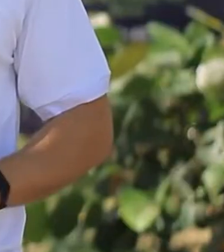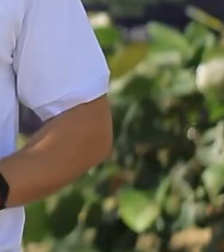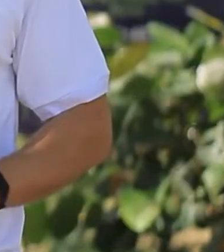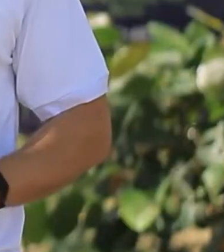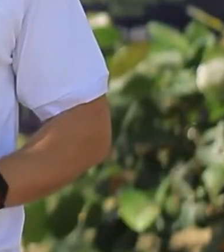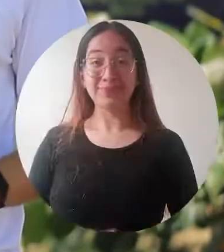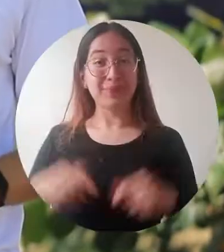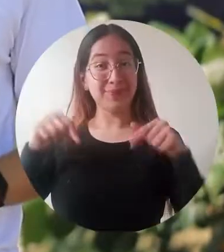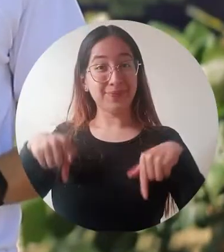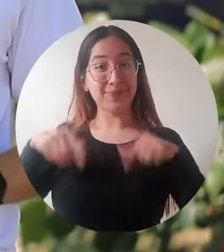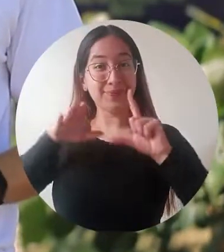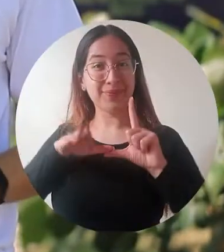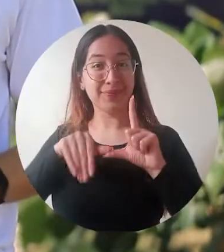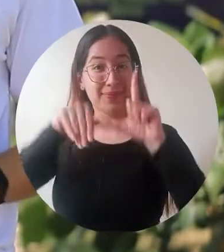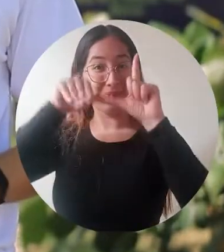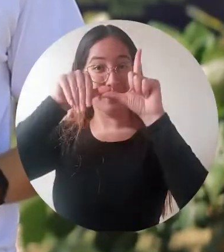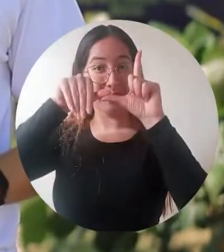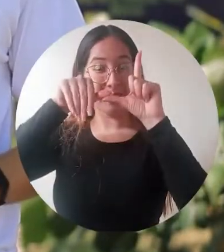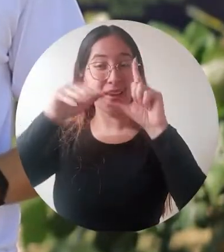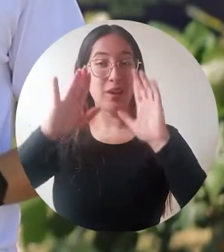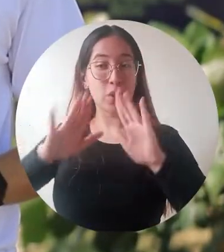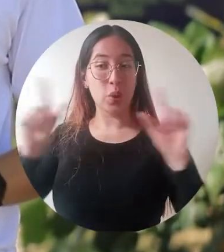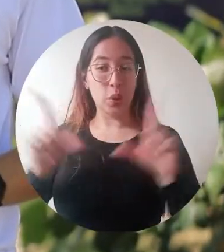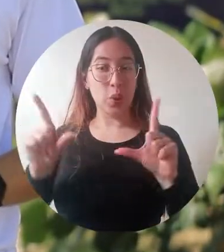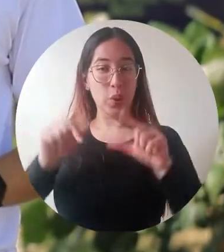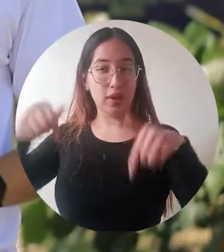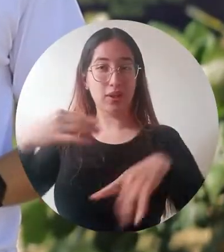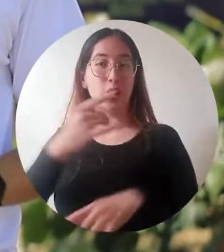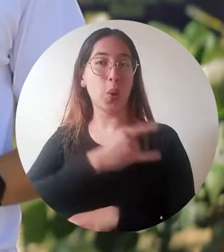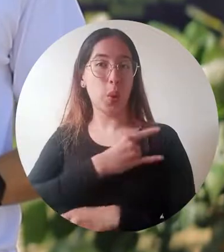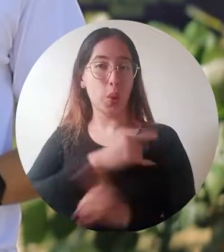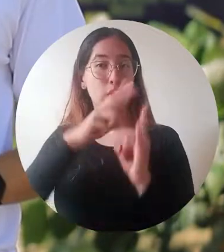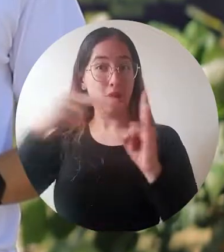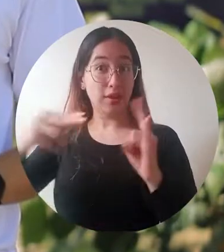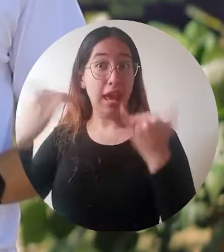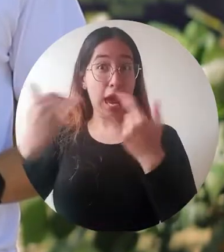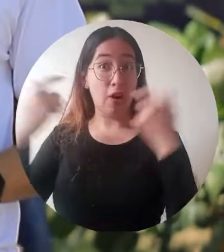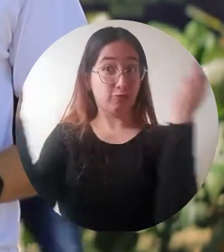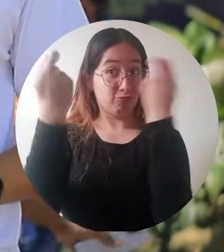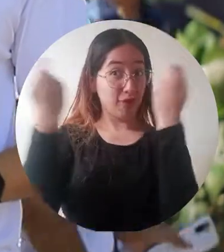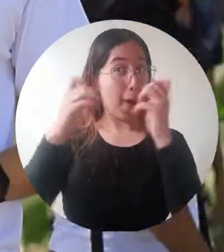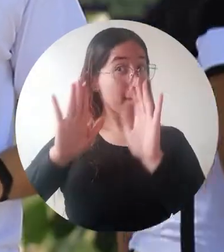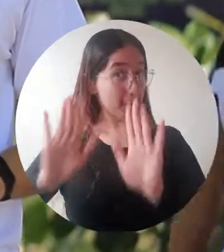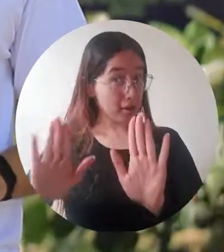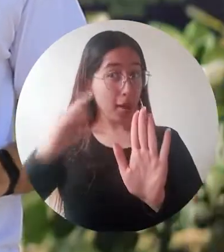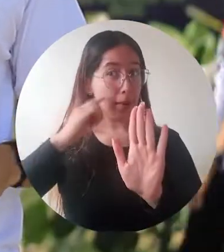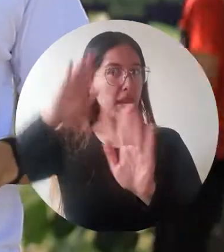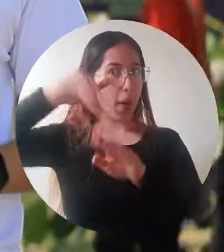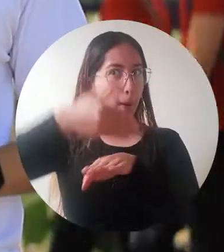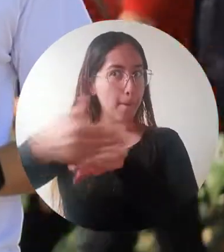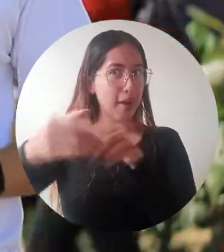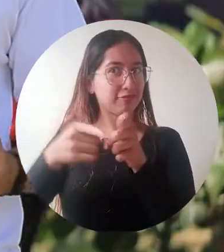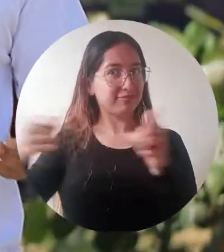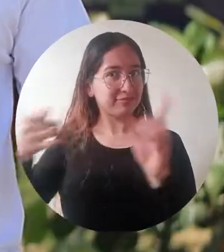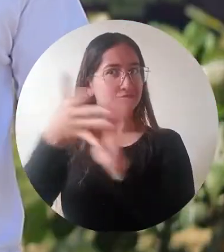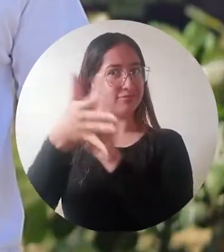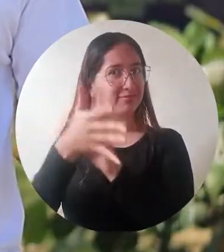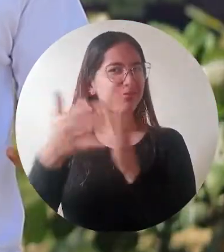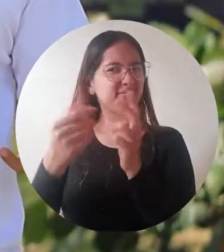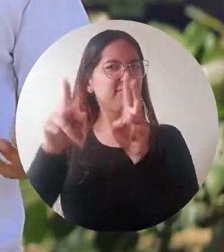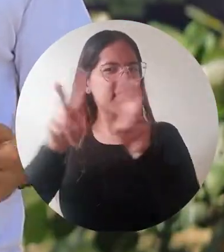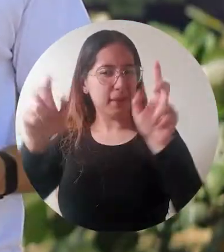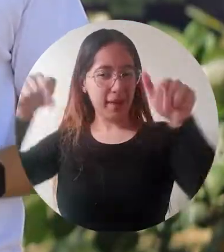Esto es el Campus TV, programa institucional de la Universidad del Magdalena. Vamos a una pausa. Y en segundos continuamos con más